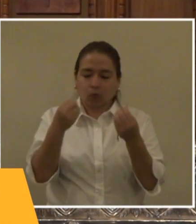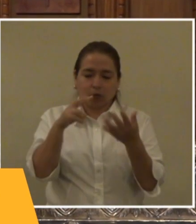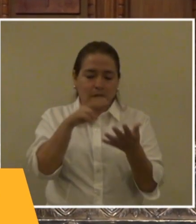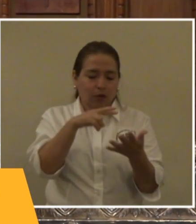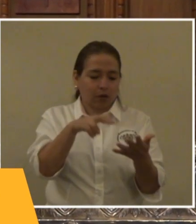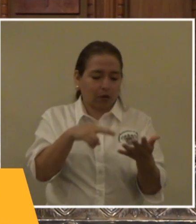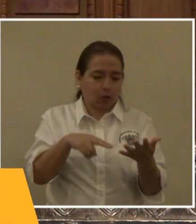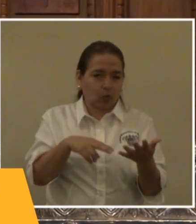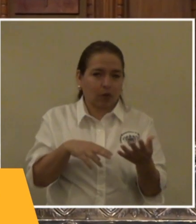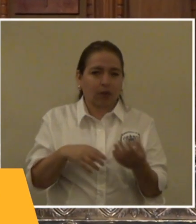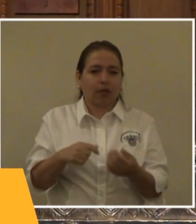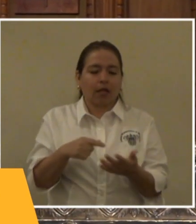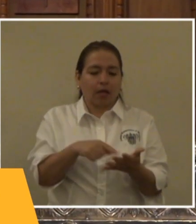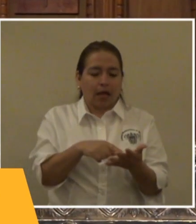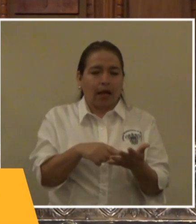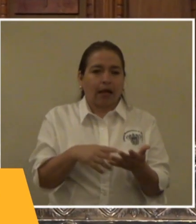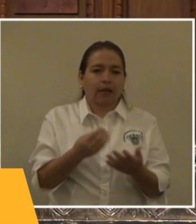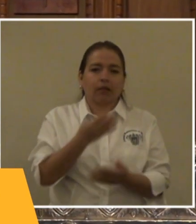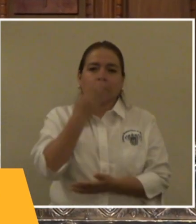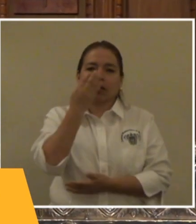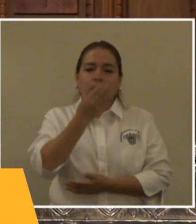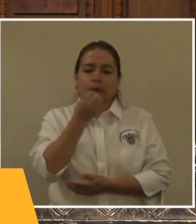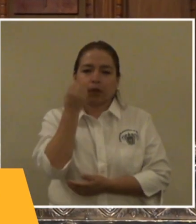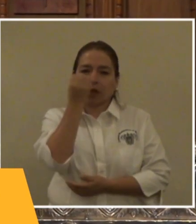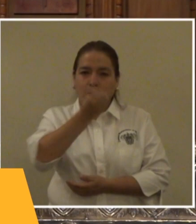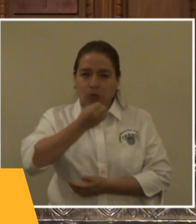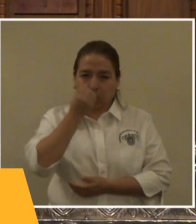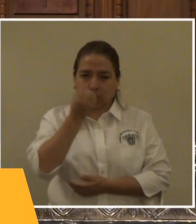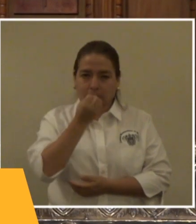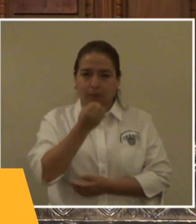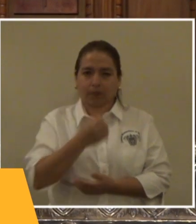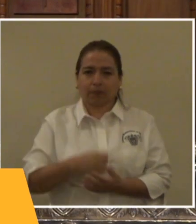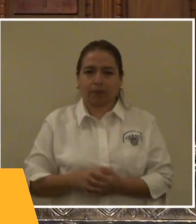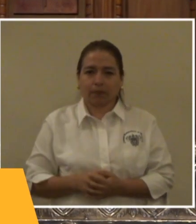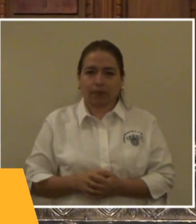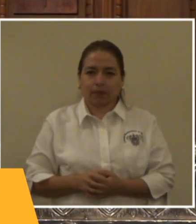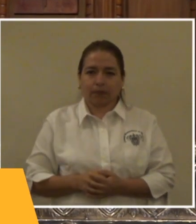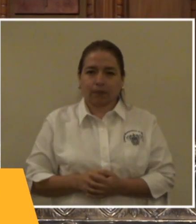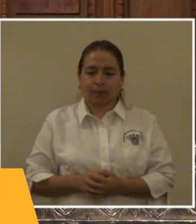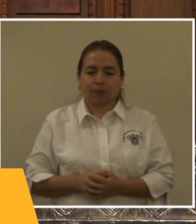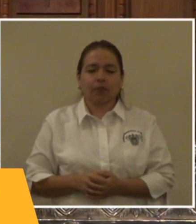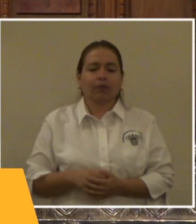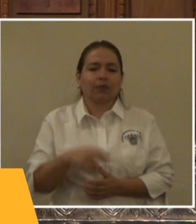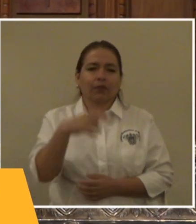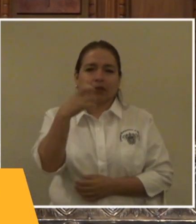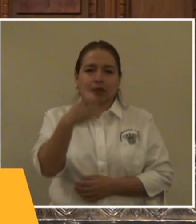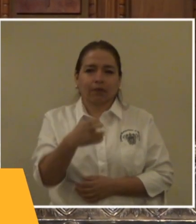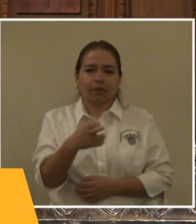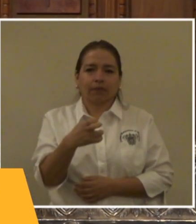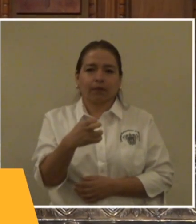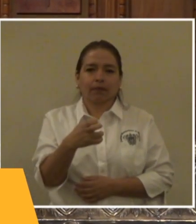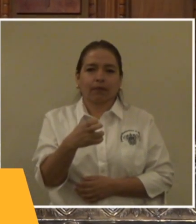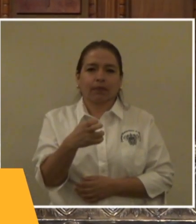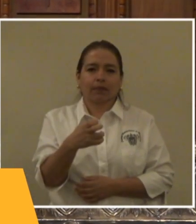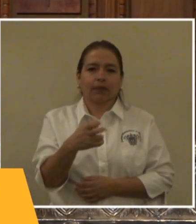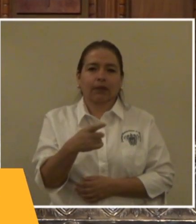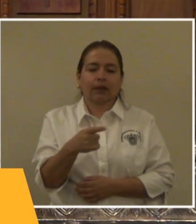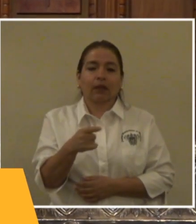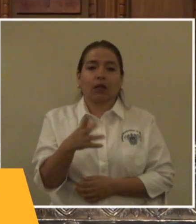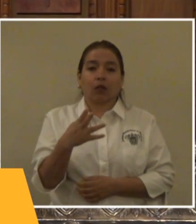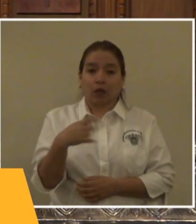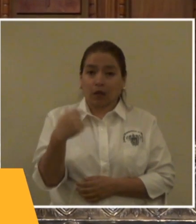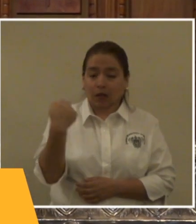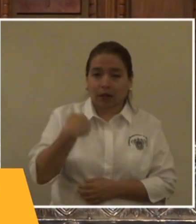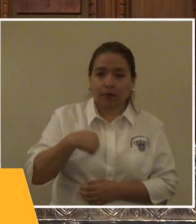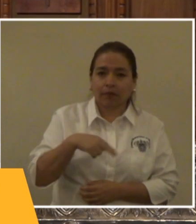y se hace oración. Es la manera como dejamos que